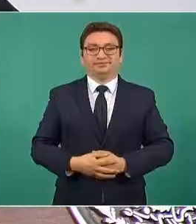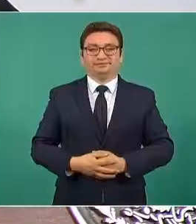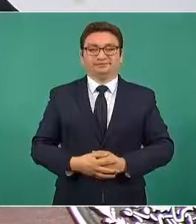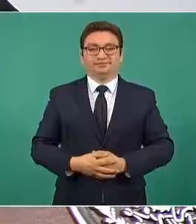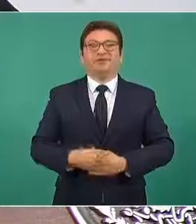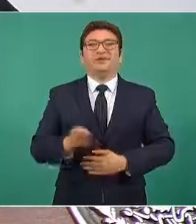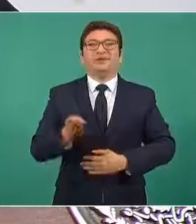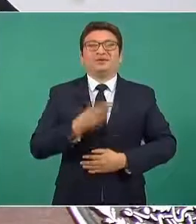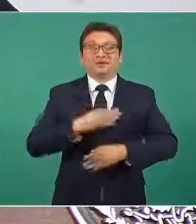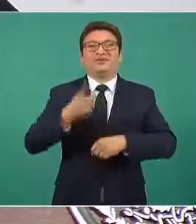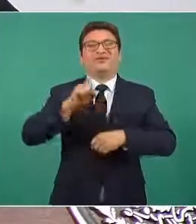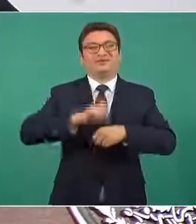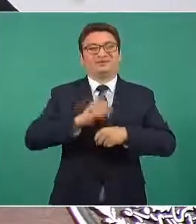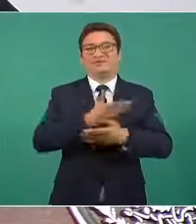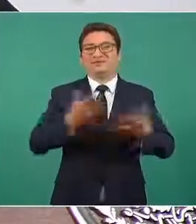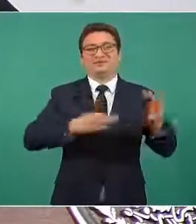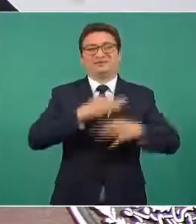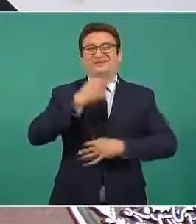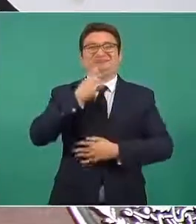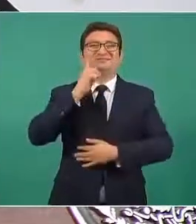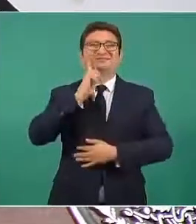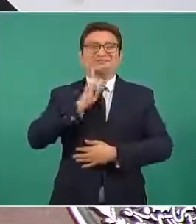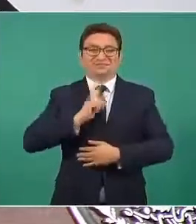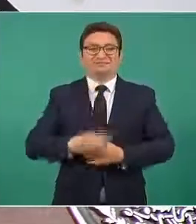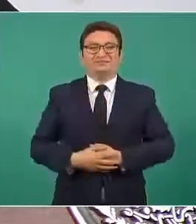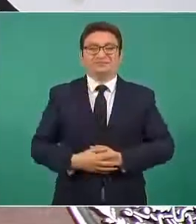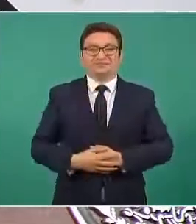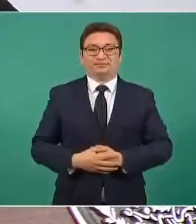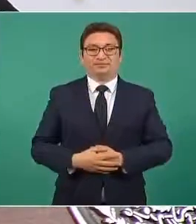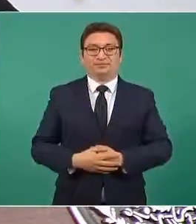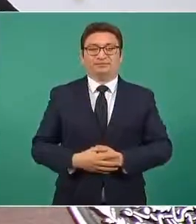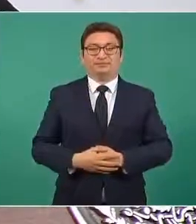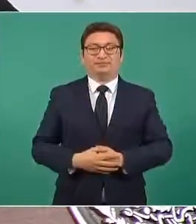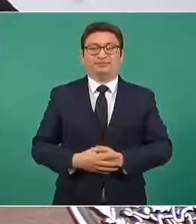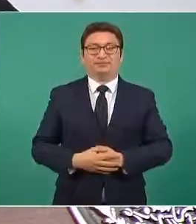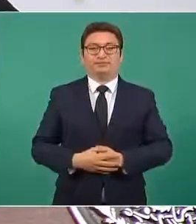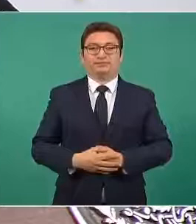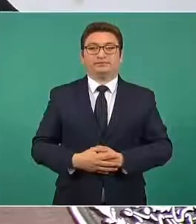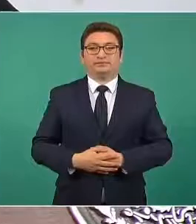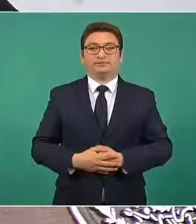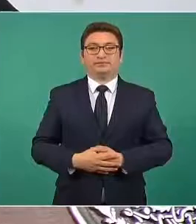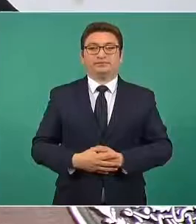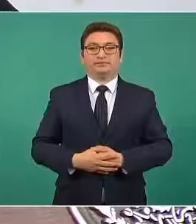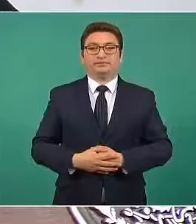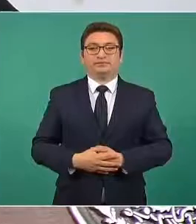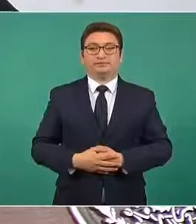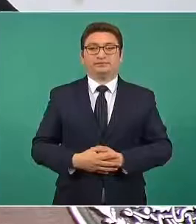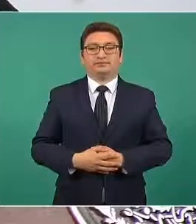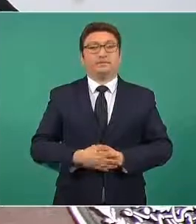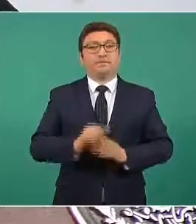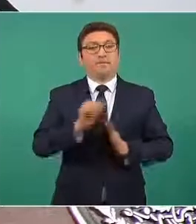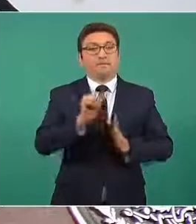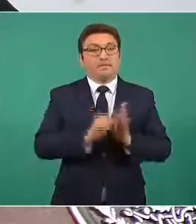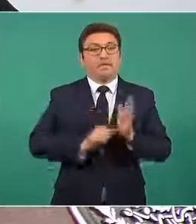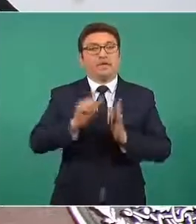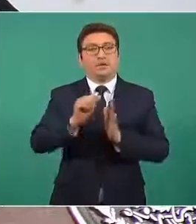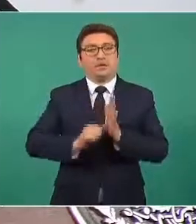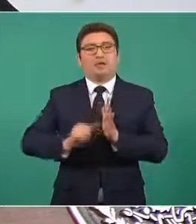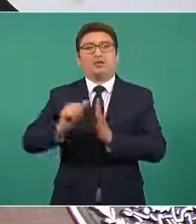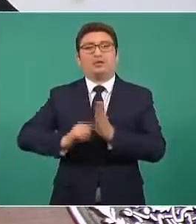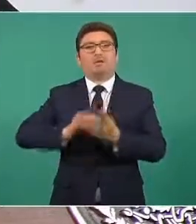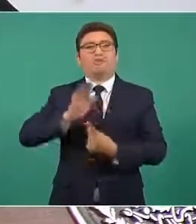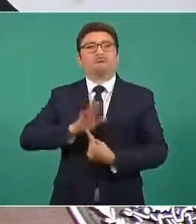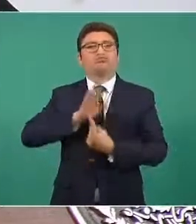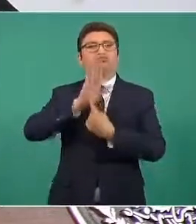Muy buenos días a todas y a todos. Cada mes, ante la Nación, hacemos un